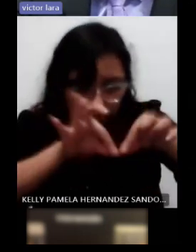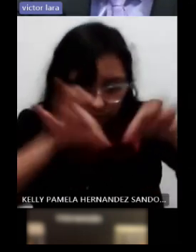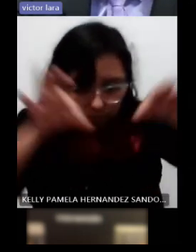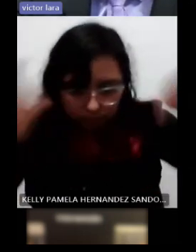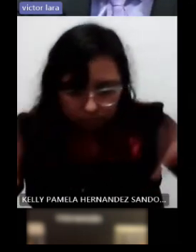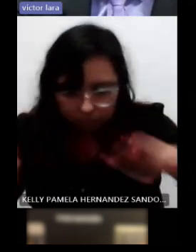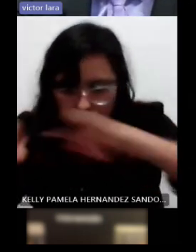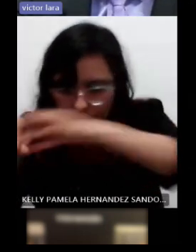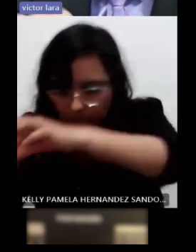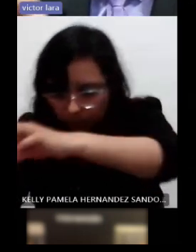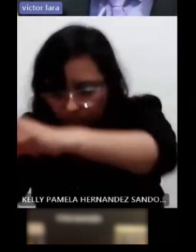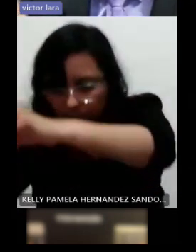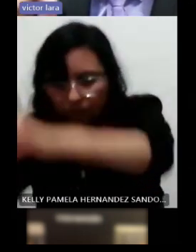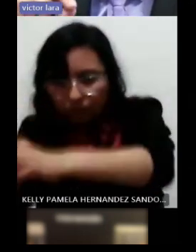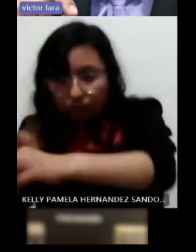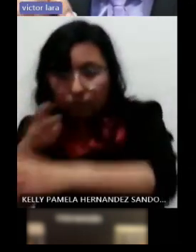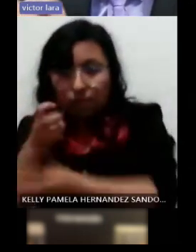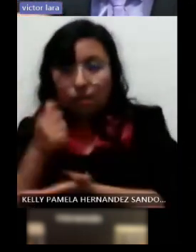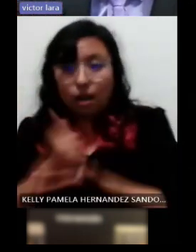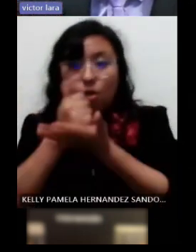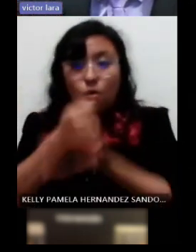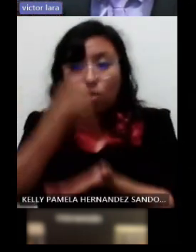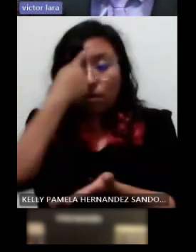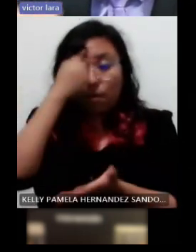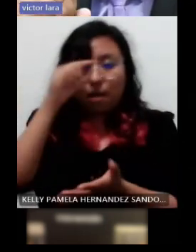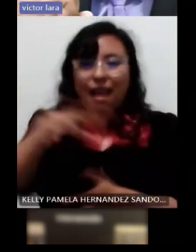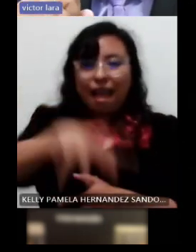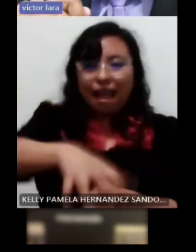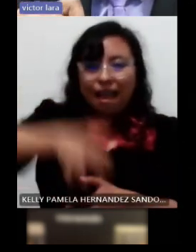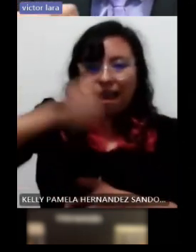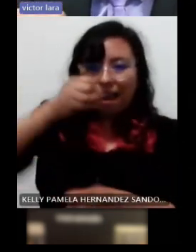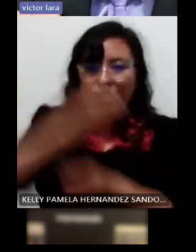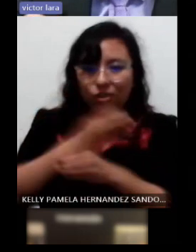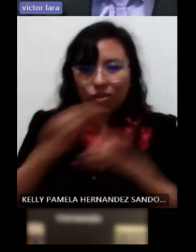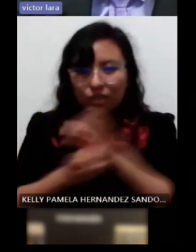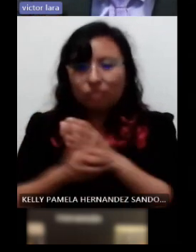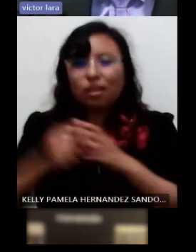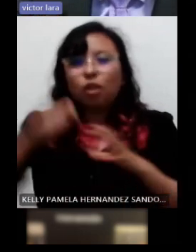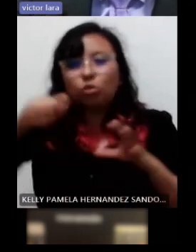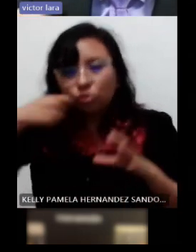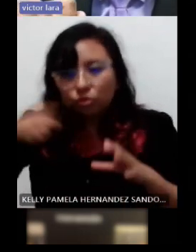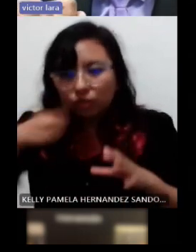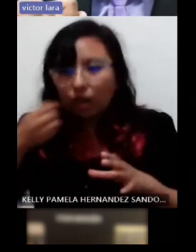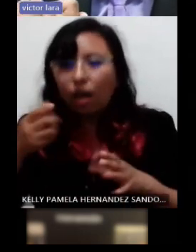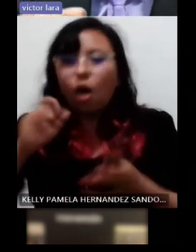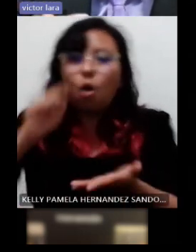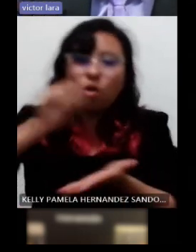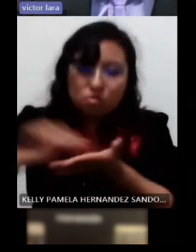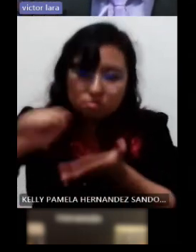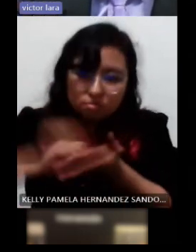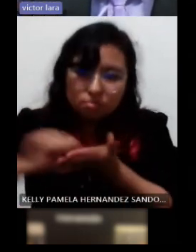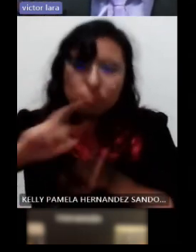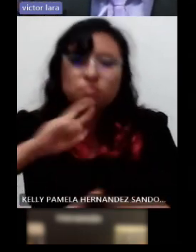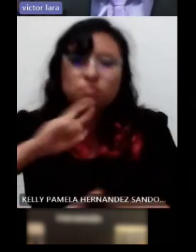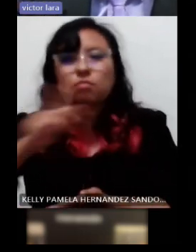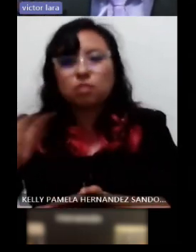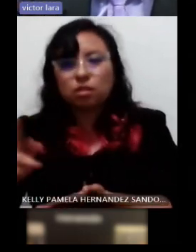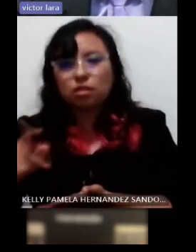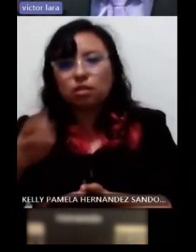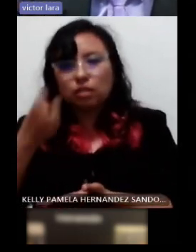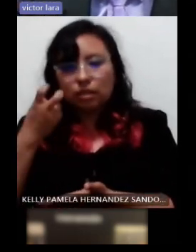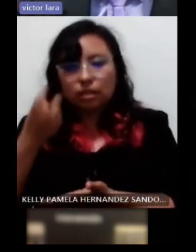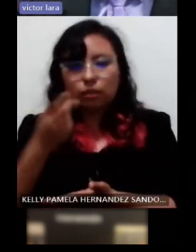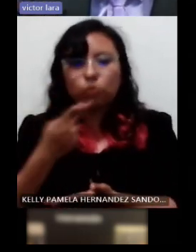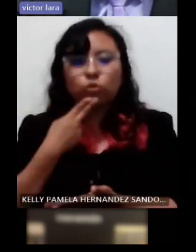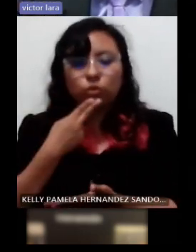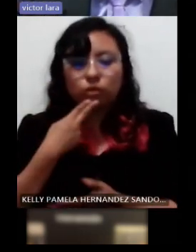al paciente en el desarrollo de tomar objetos tomar bien una cuchara escribir mejor su nombre para eso se realiza y